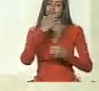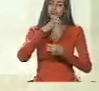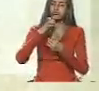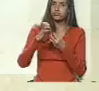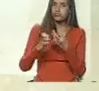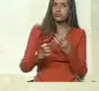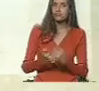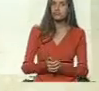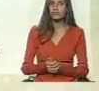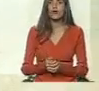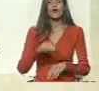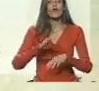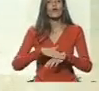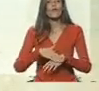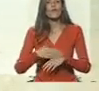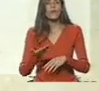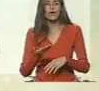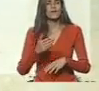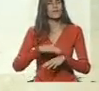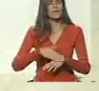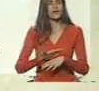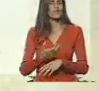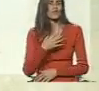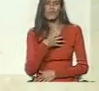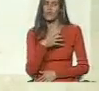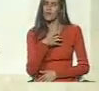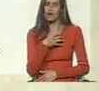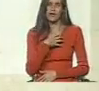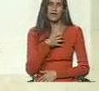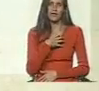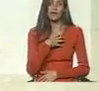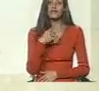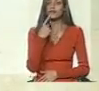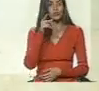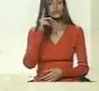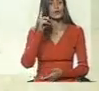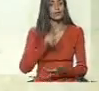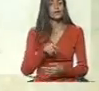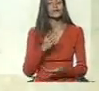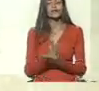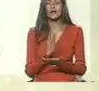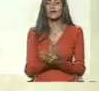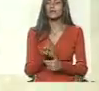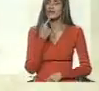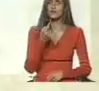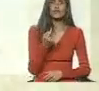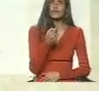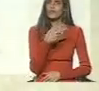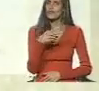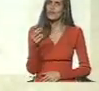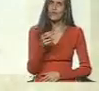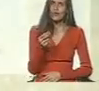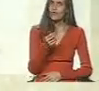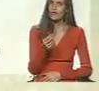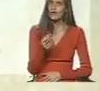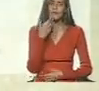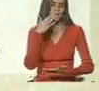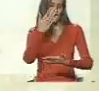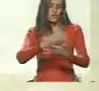estratégica. ¿Por qué? Porque no podemos, y bien lo comentamos, dicho, no es el